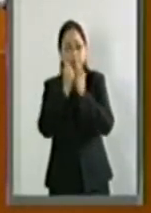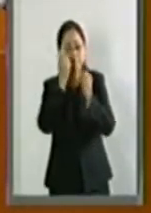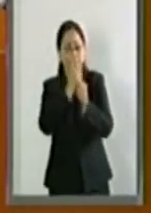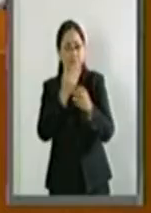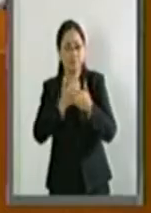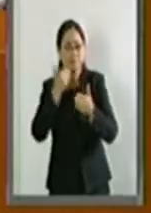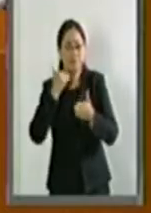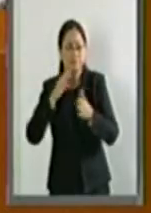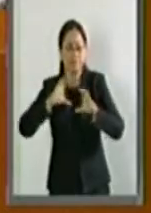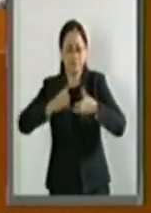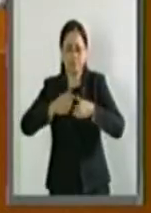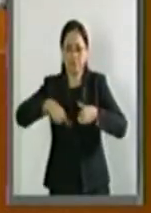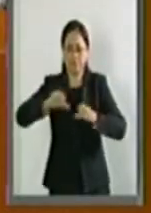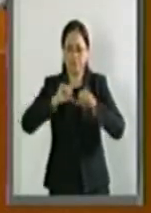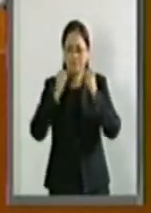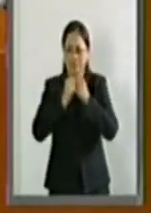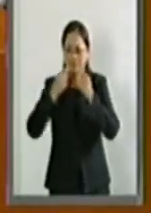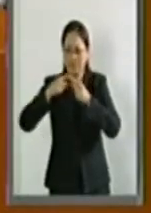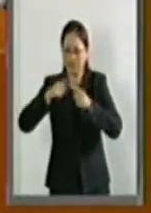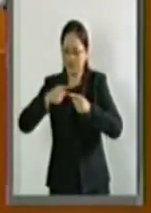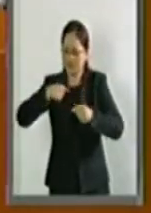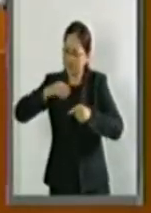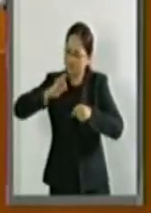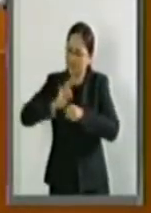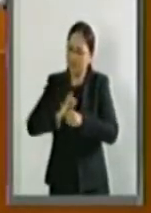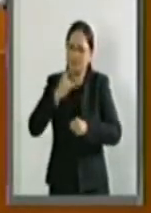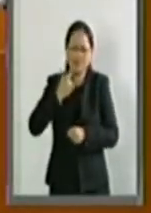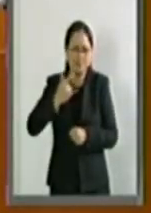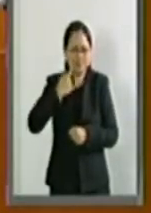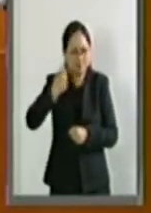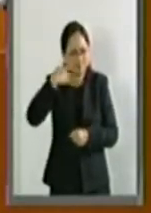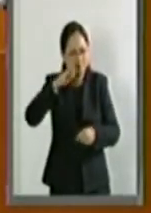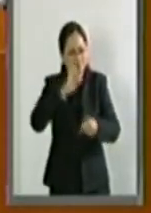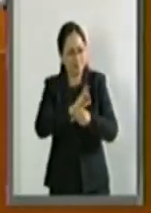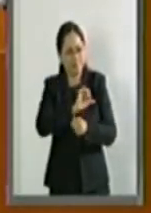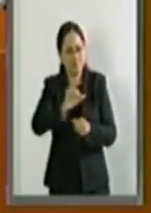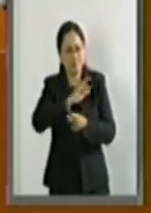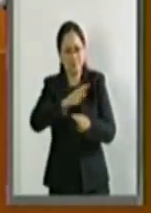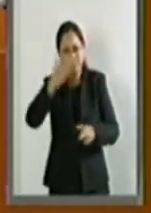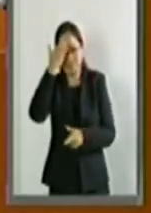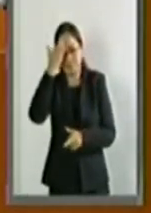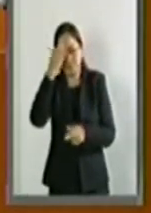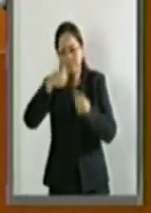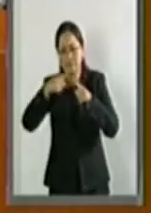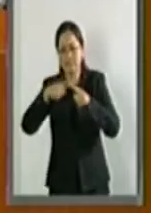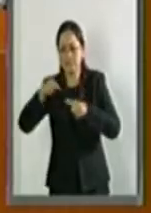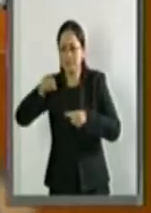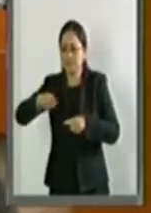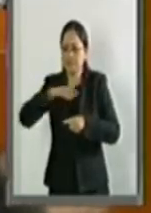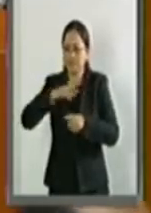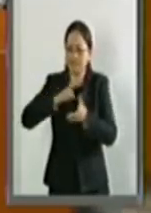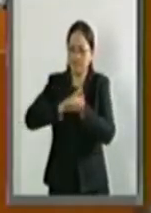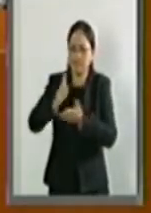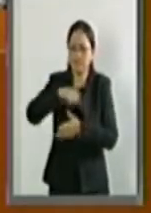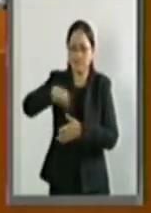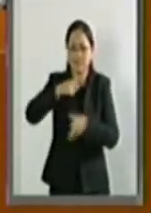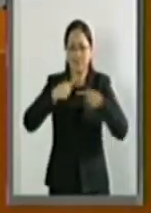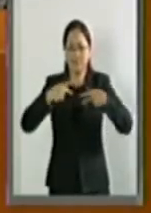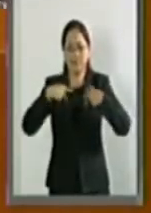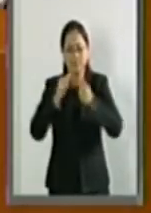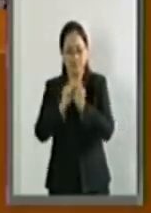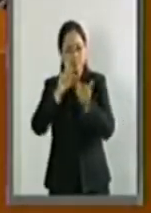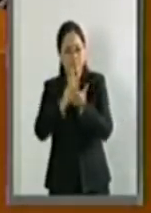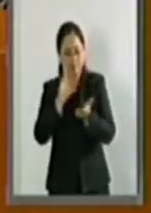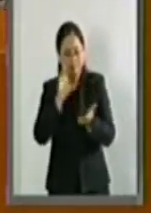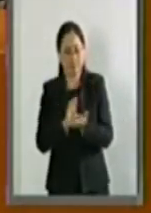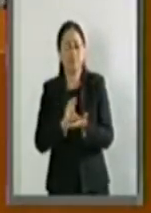movimiento asociativo, dar una lucha en favor del reconocimiento y ejercicio pleno de los derechos de las personas